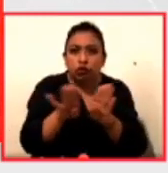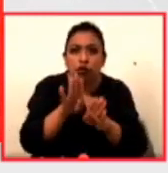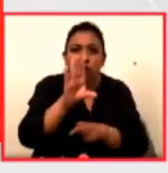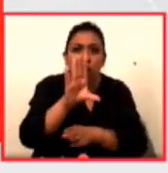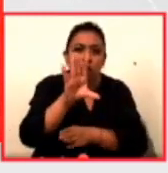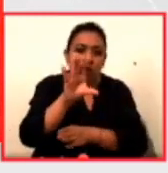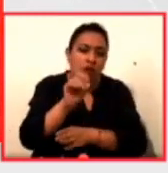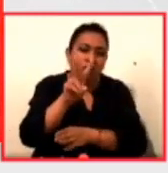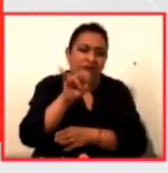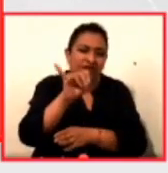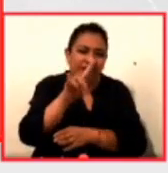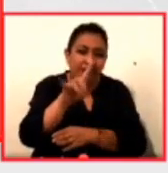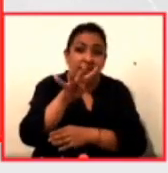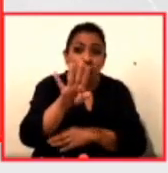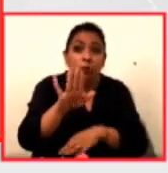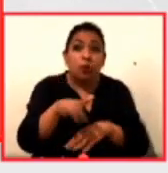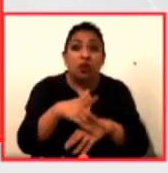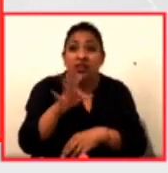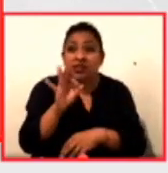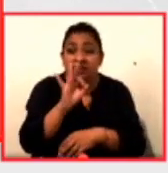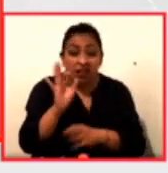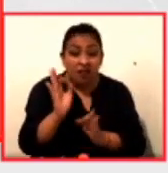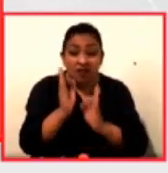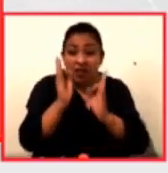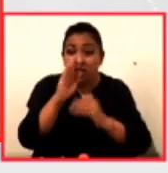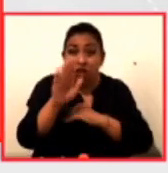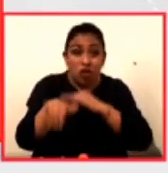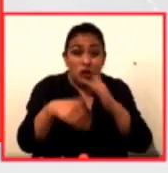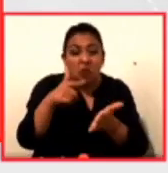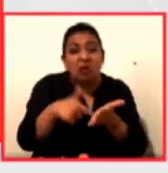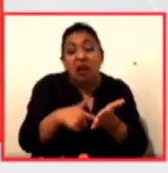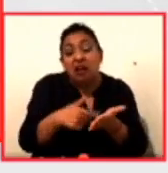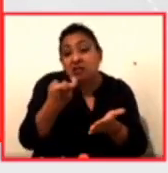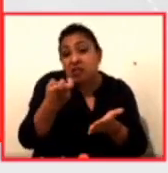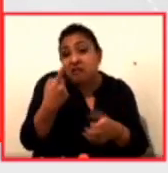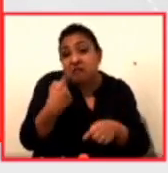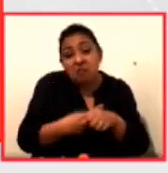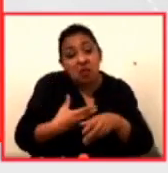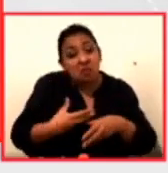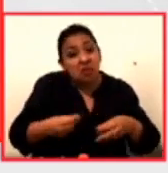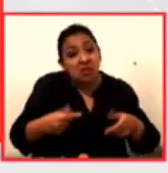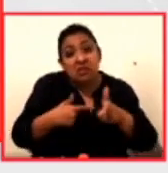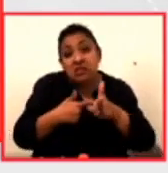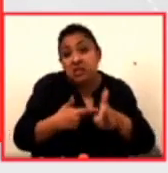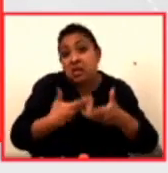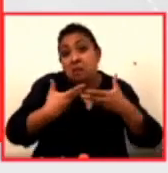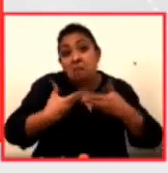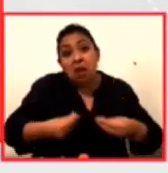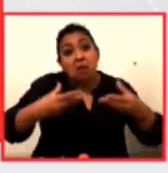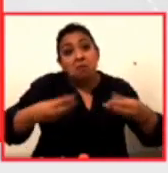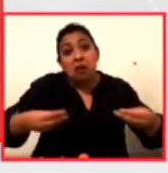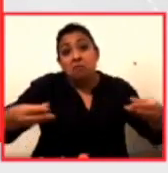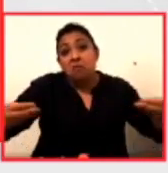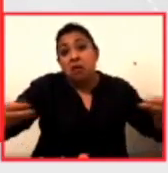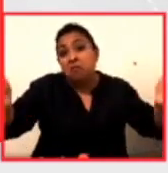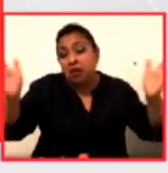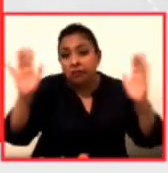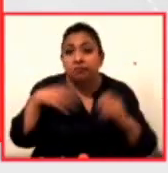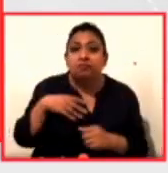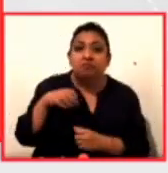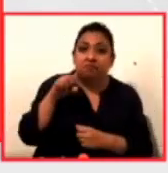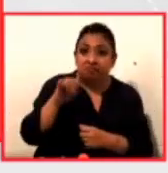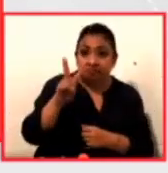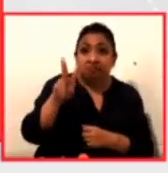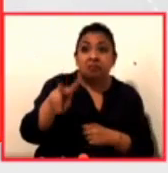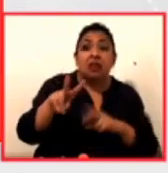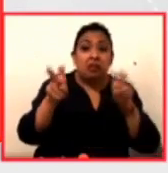porque si no se enfrenta en todos lados pues esta pandemia simplemente seguirá y seguirá Sí esto es un tema si